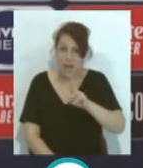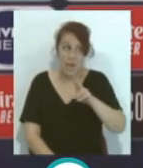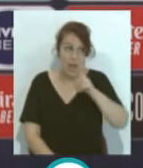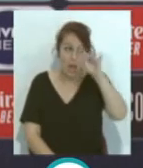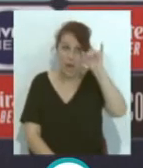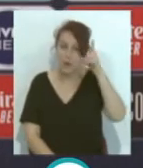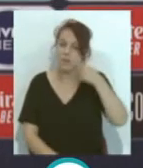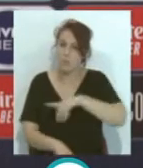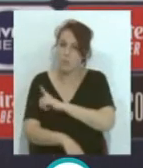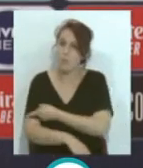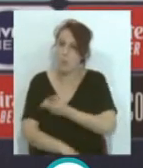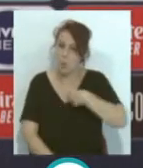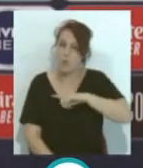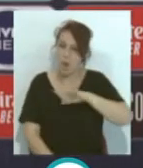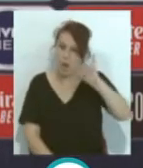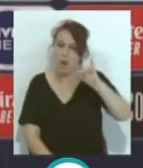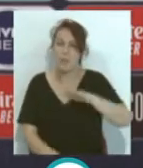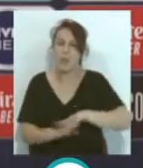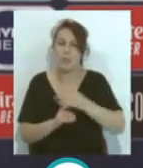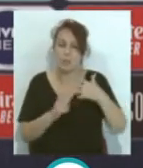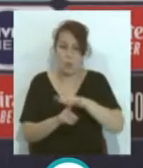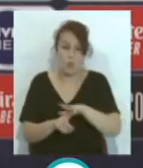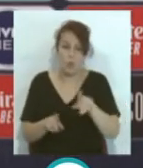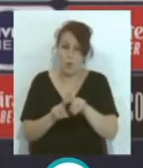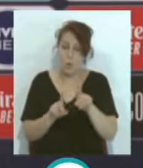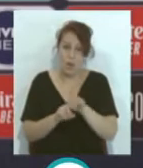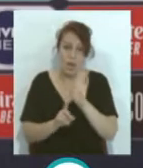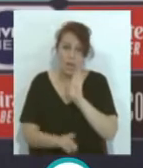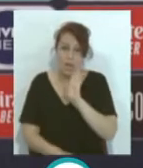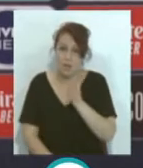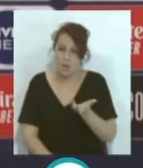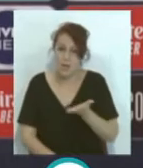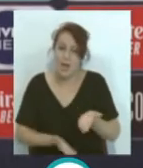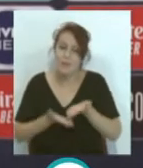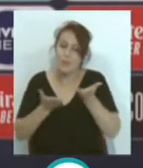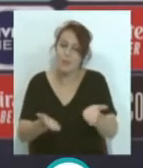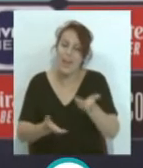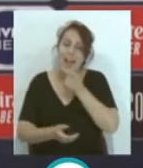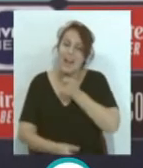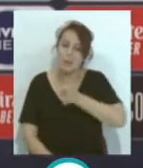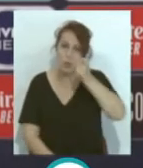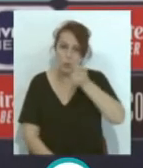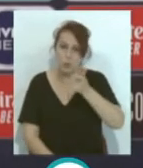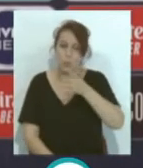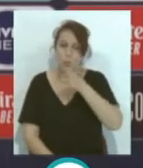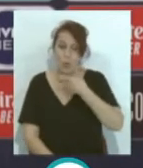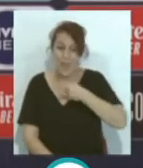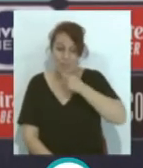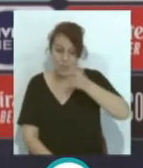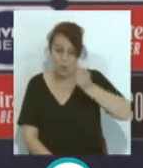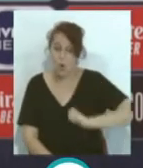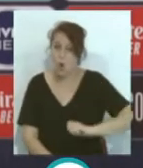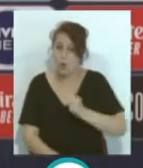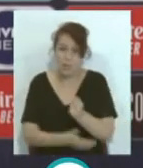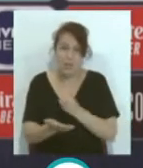deporte... ...para situaciones... ...como esta... ...de ayudar... ...a los árbitros... ...porque el árbitro... ...una vez